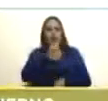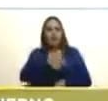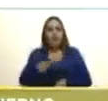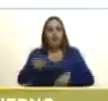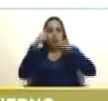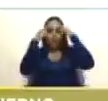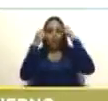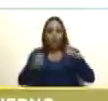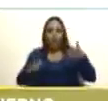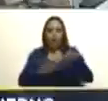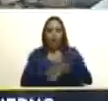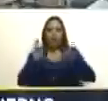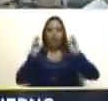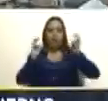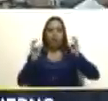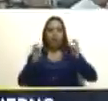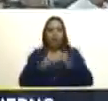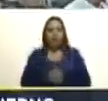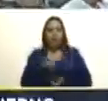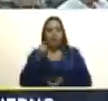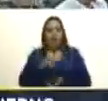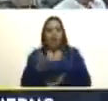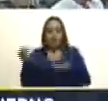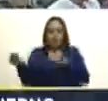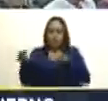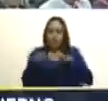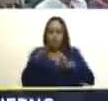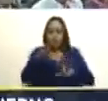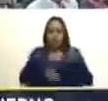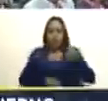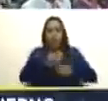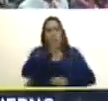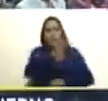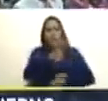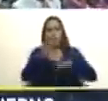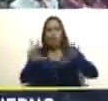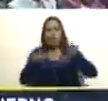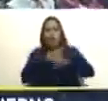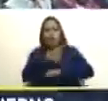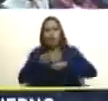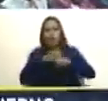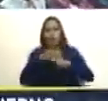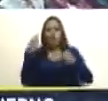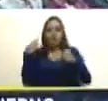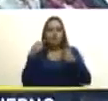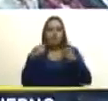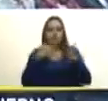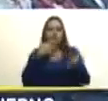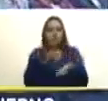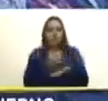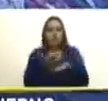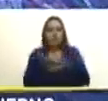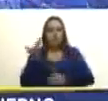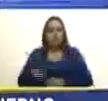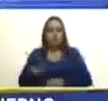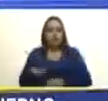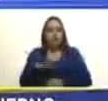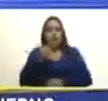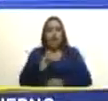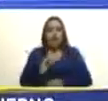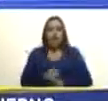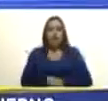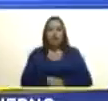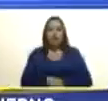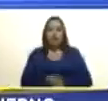en la materia que me han hecho llegar en las últimas 48 horas propuestas muy valiosas que forman